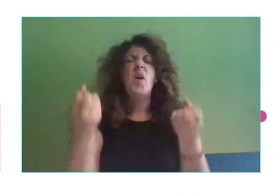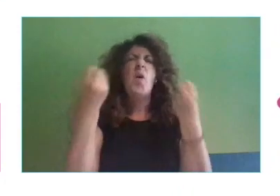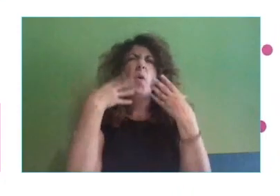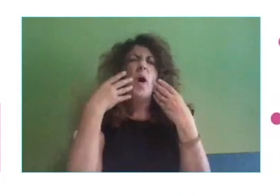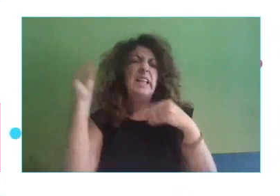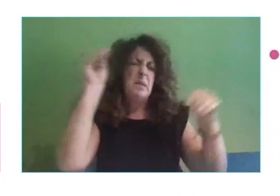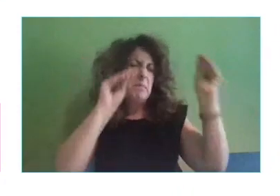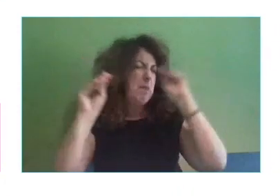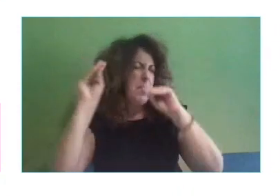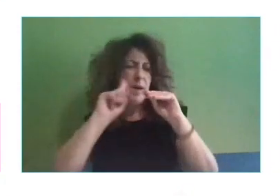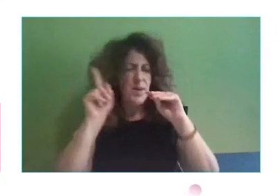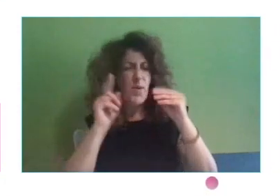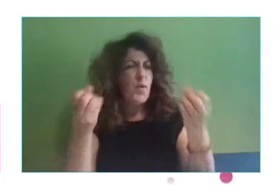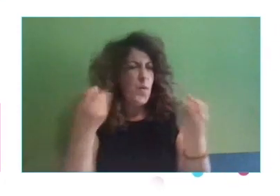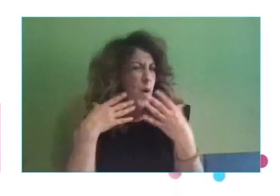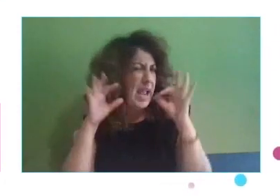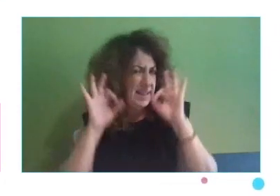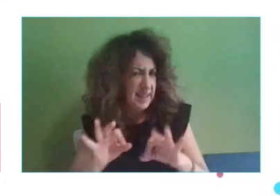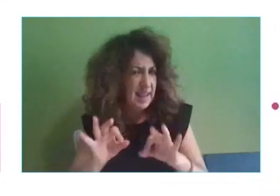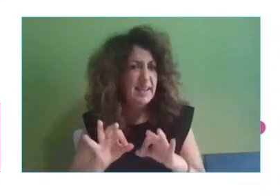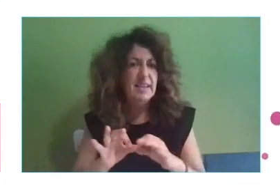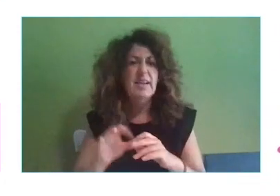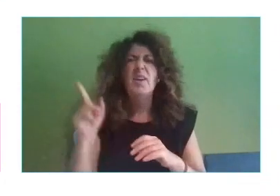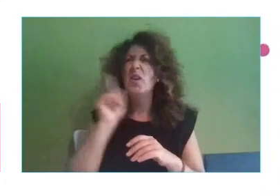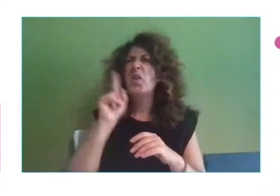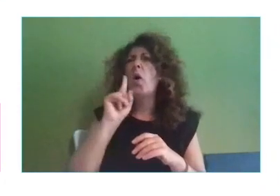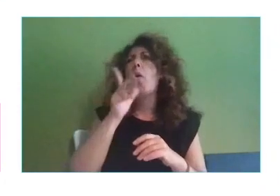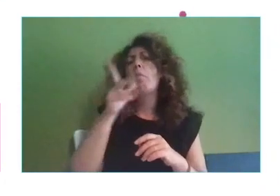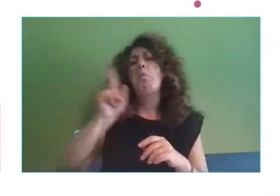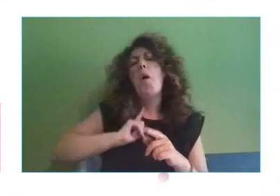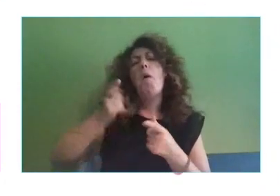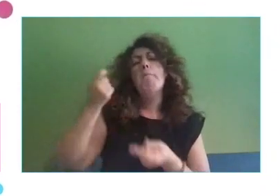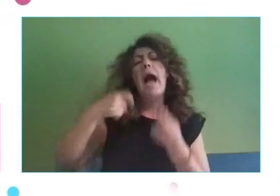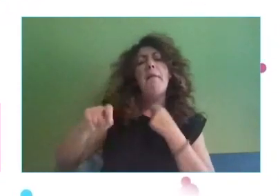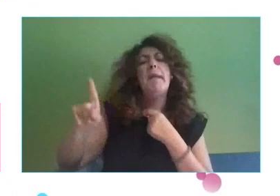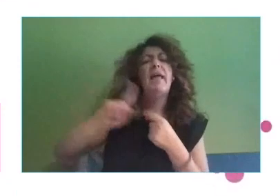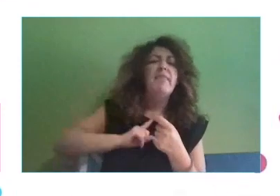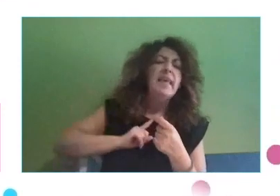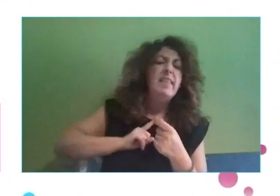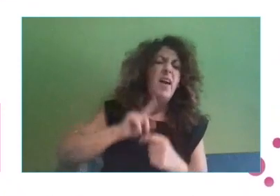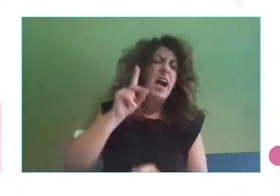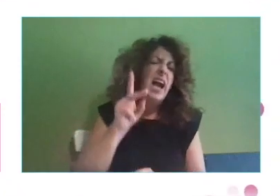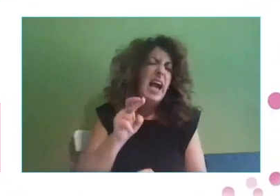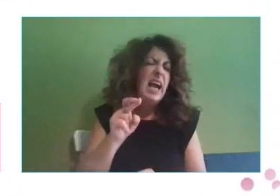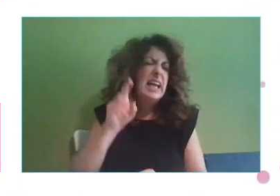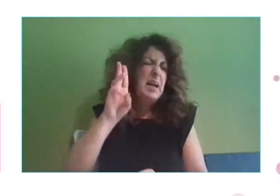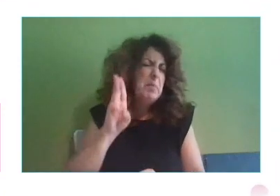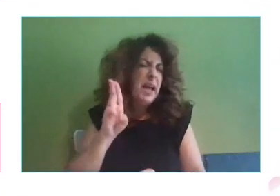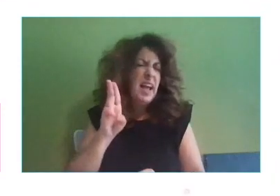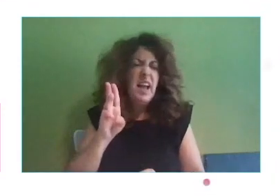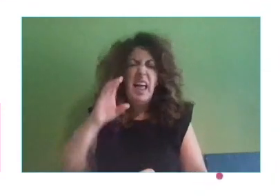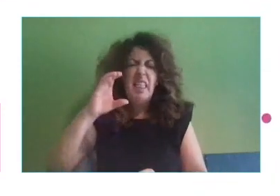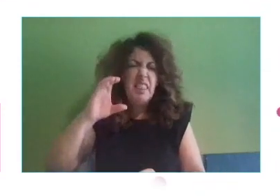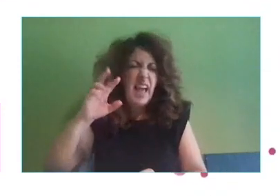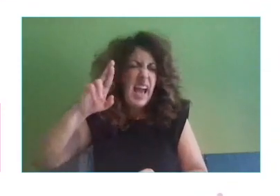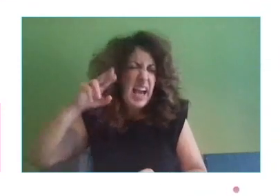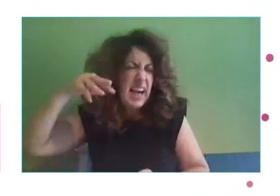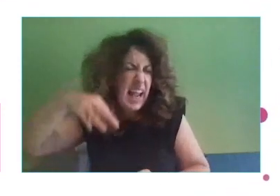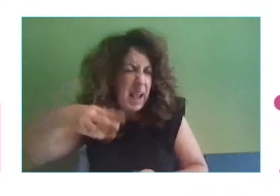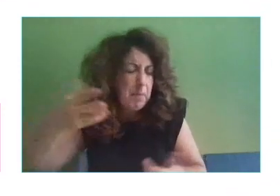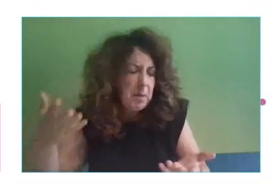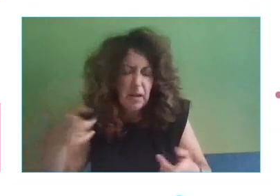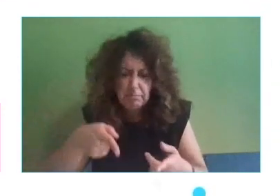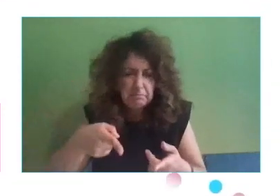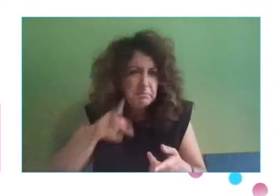hablas con la PyME y dices, no, es que me han vendido un CRM súper complejo. Pero a lo mejor no